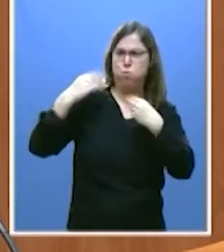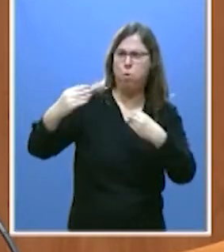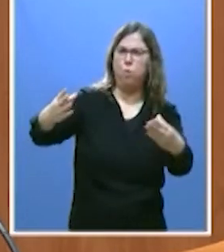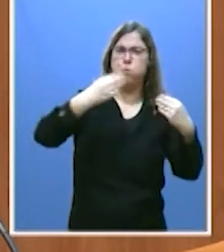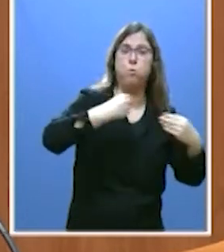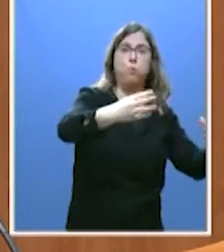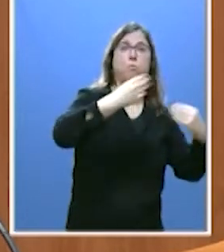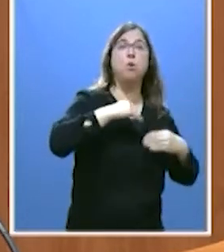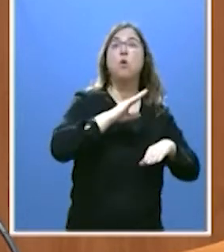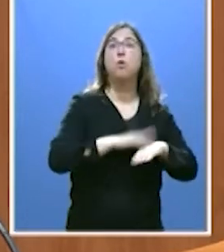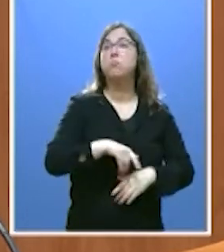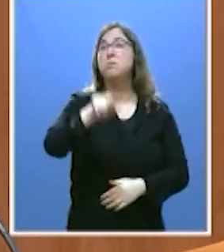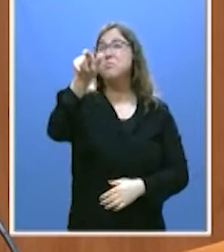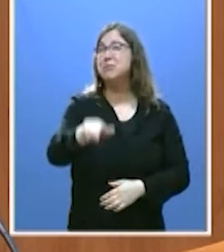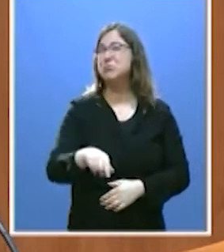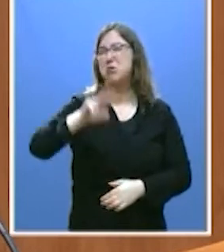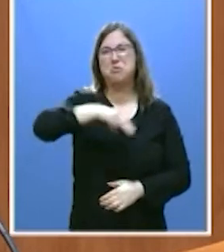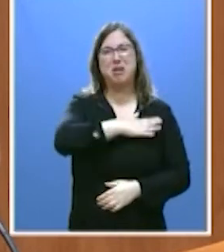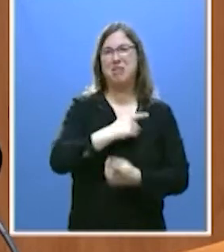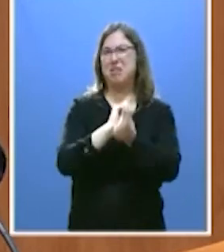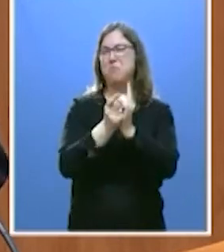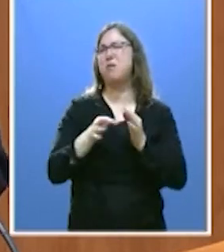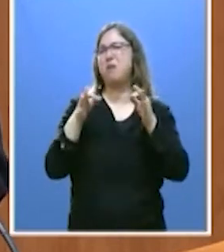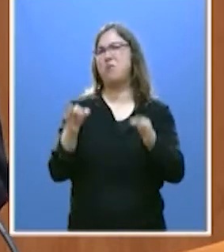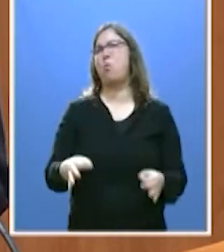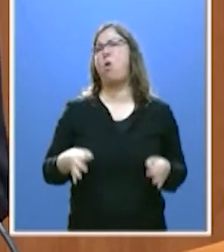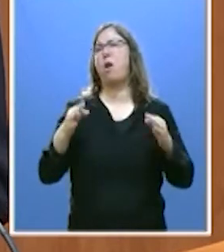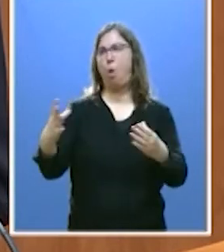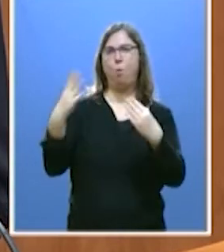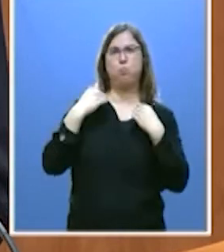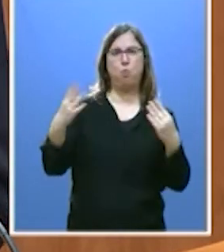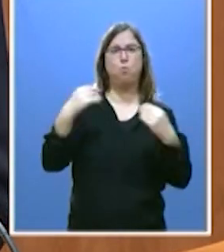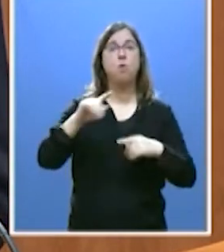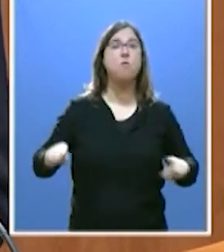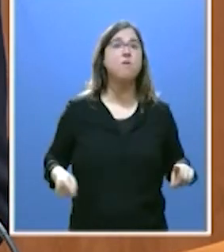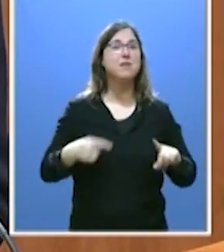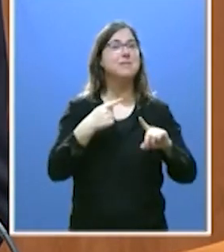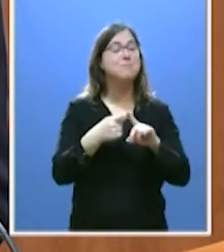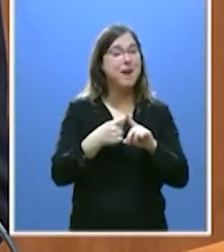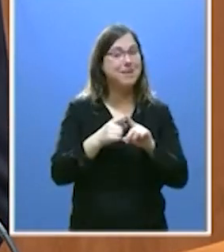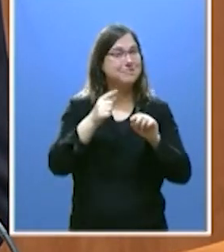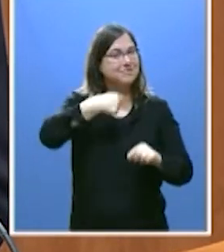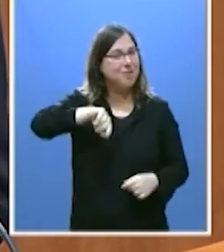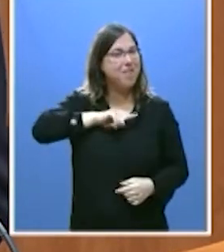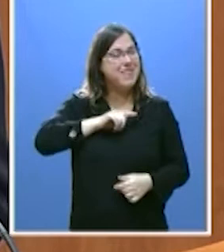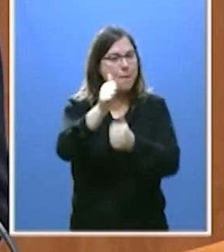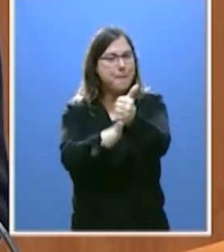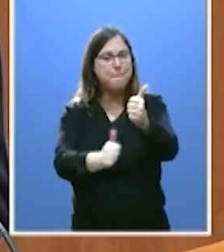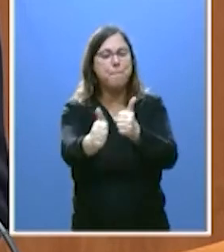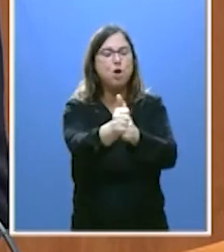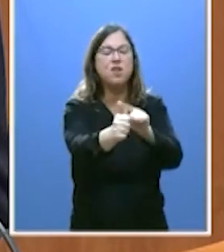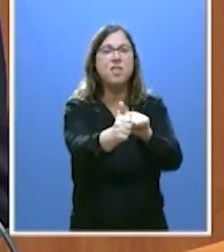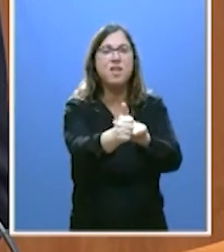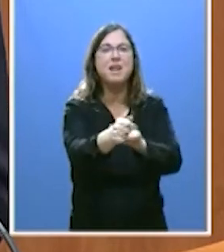quienes nunca han querido cambiar nada en realidad. Y poner los intereses de los ciudadanos por encima de los nuestros.